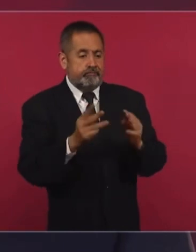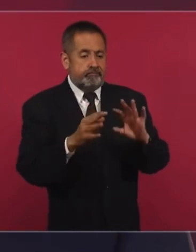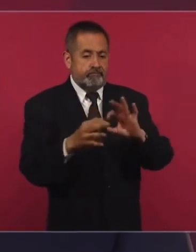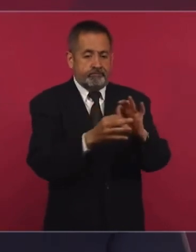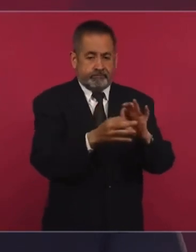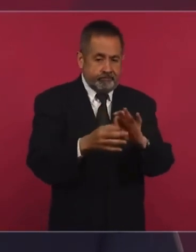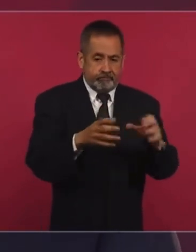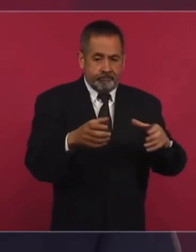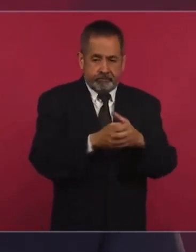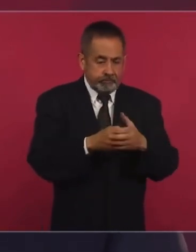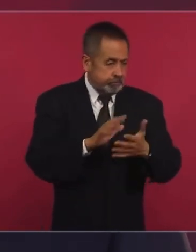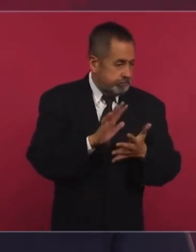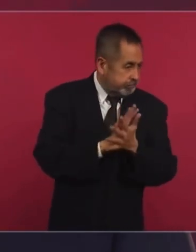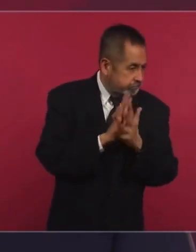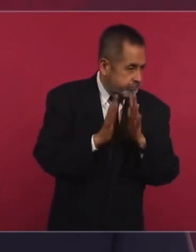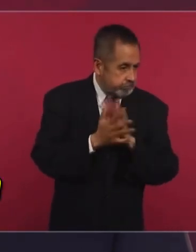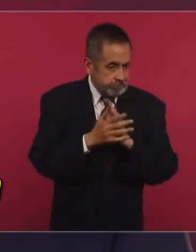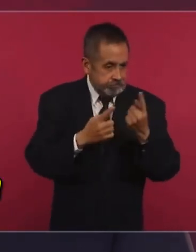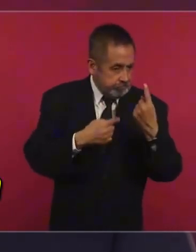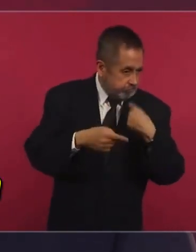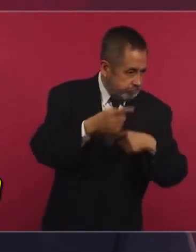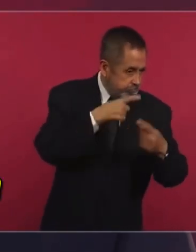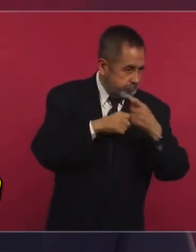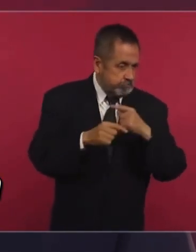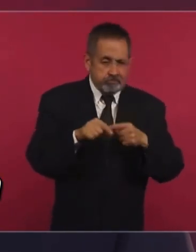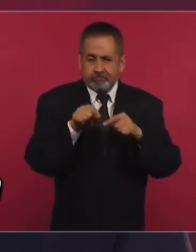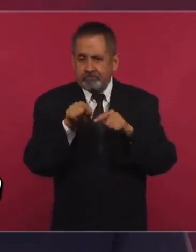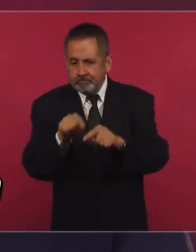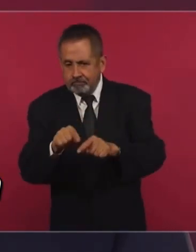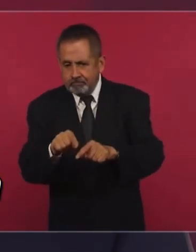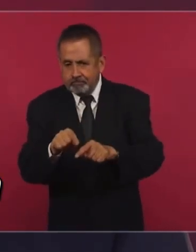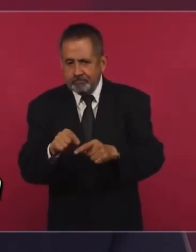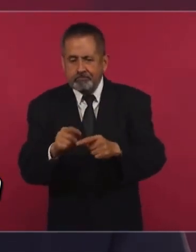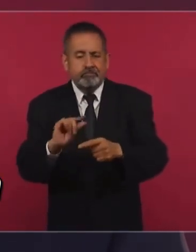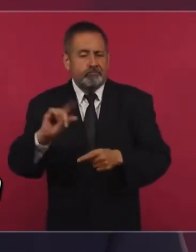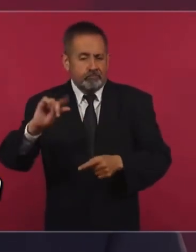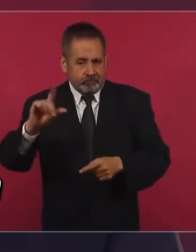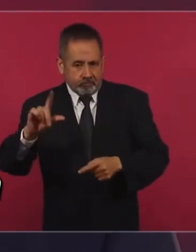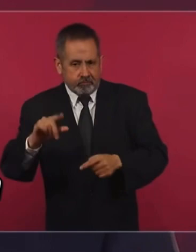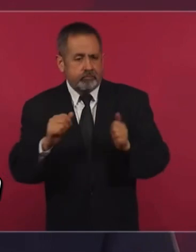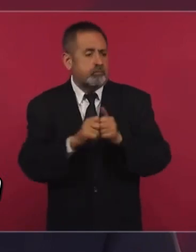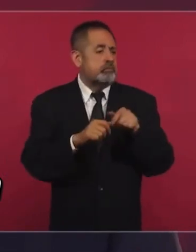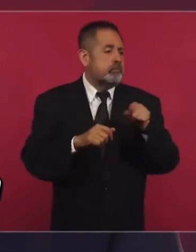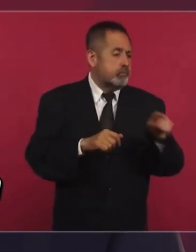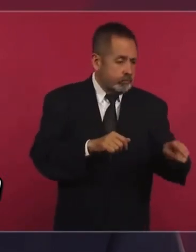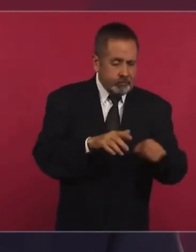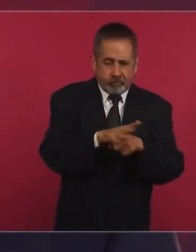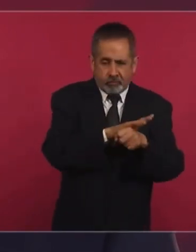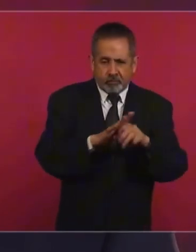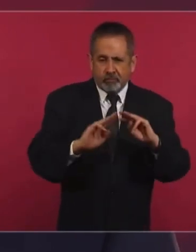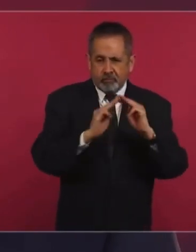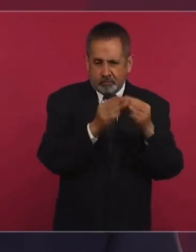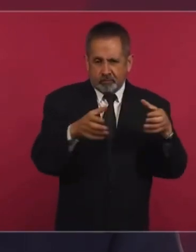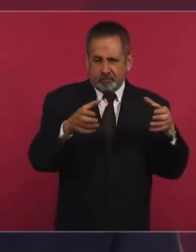con el contubernio, con la asociación delictuosa entre autoridades locales